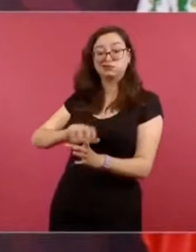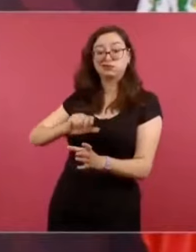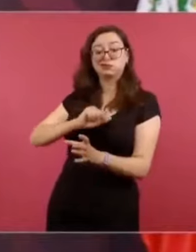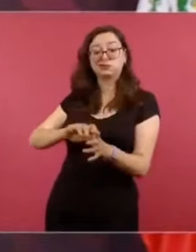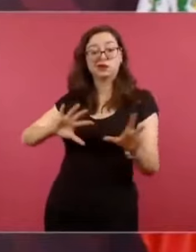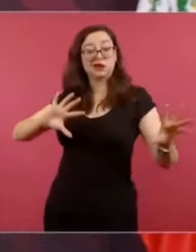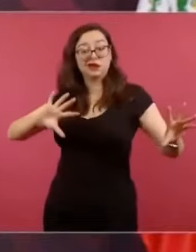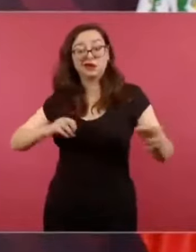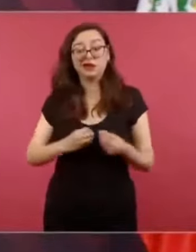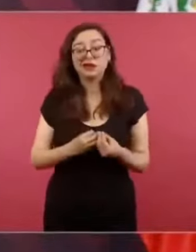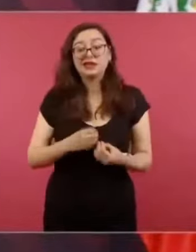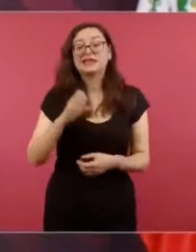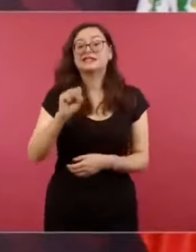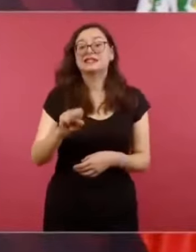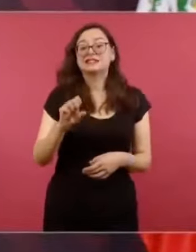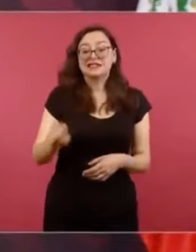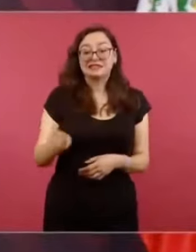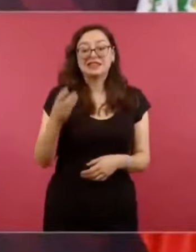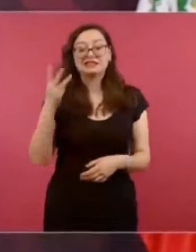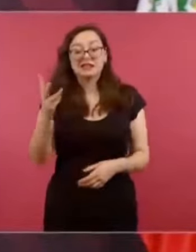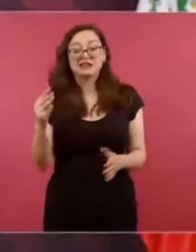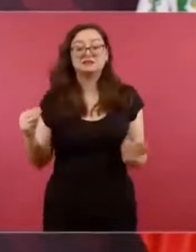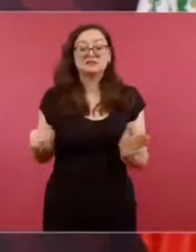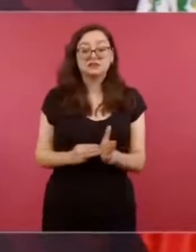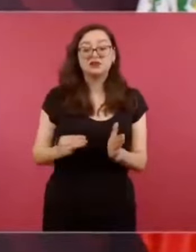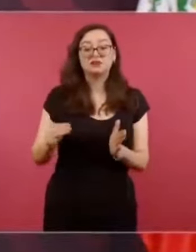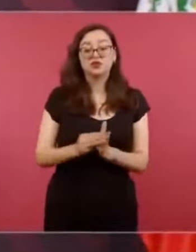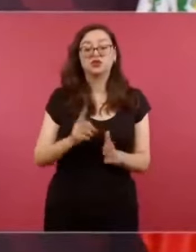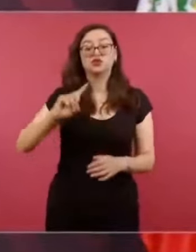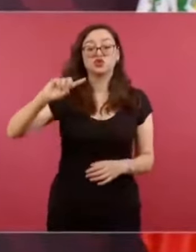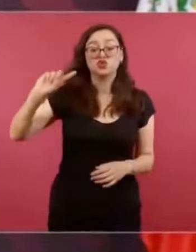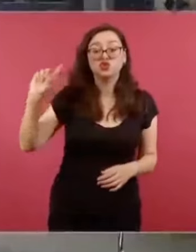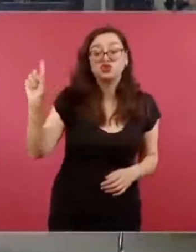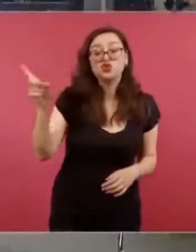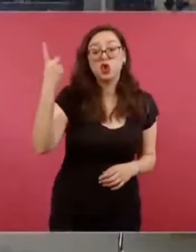a sus familiares y a México.